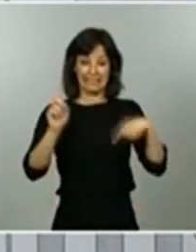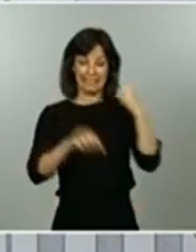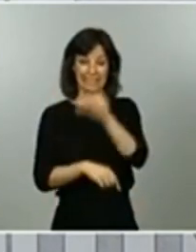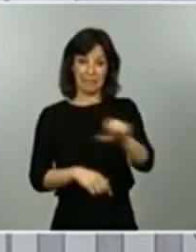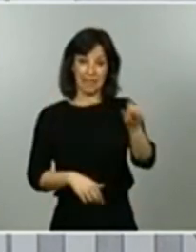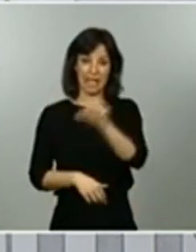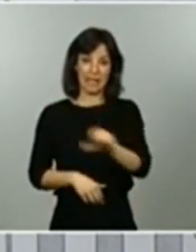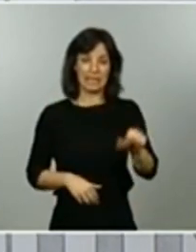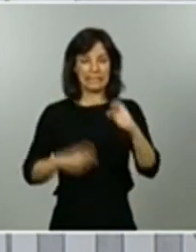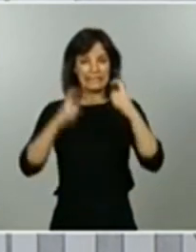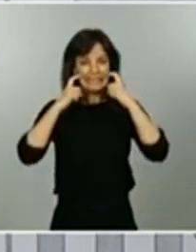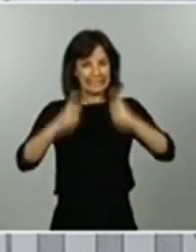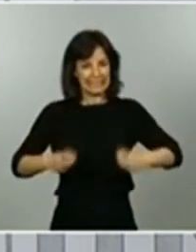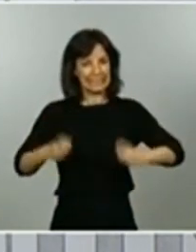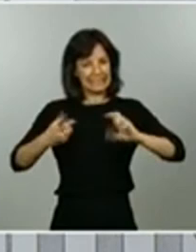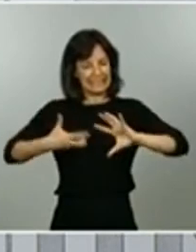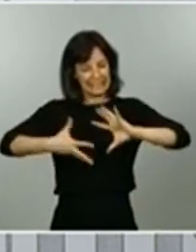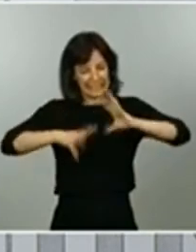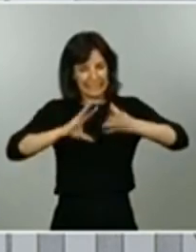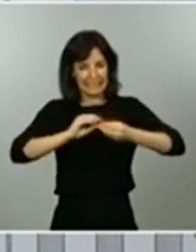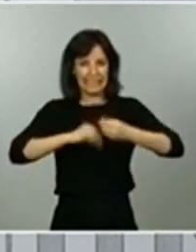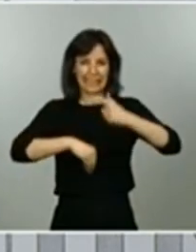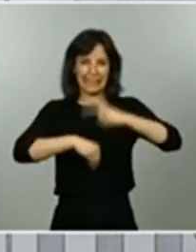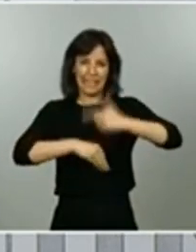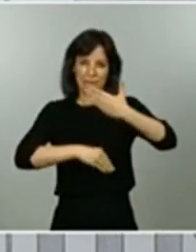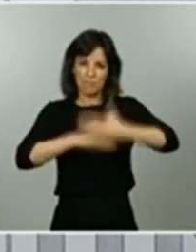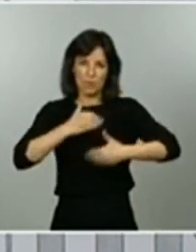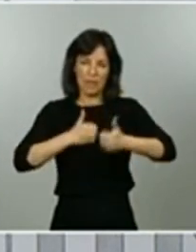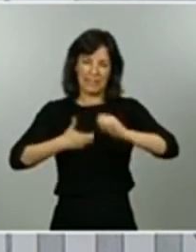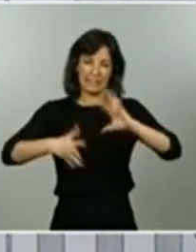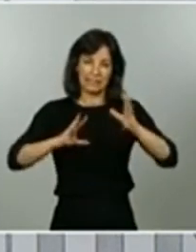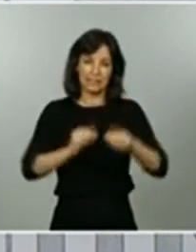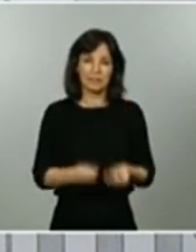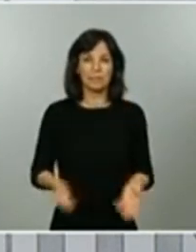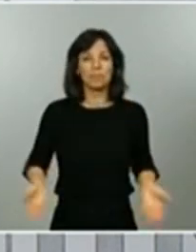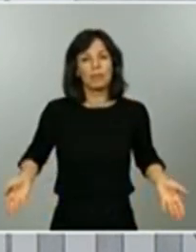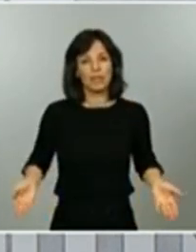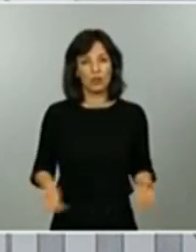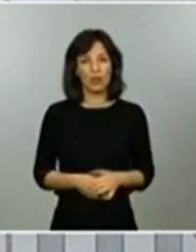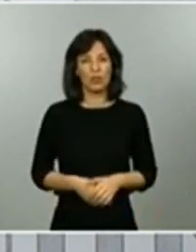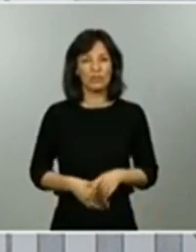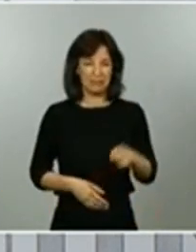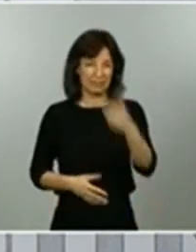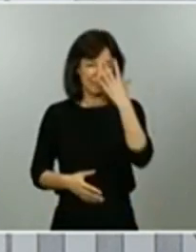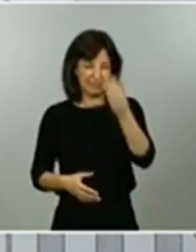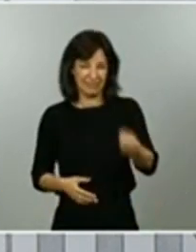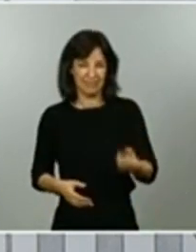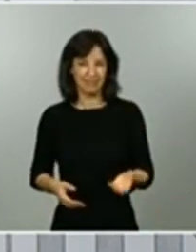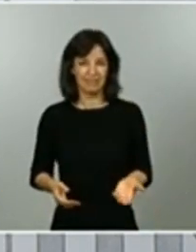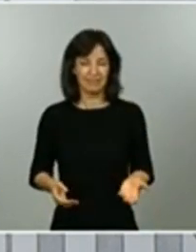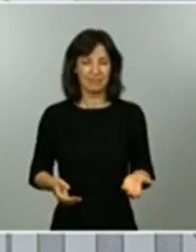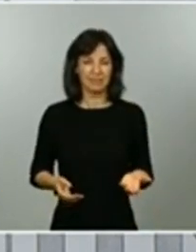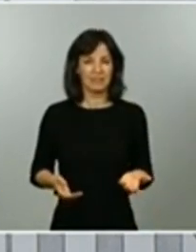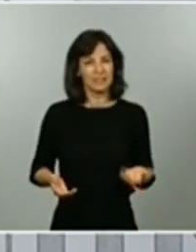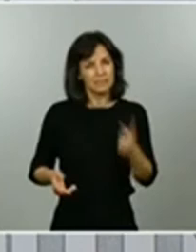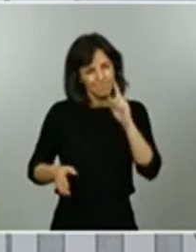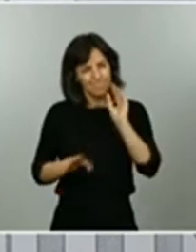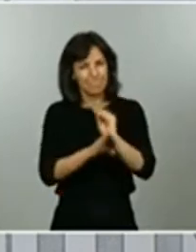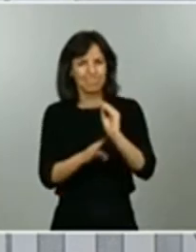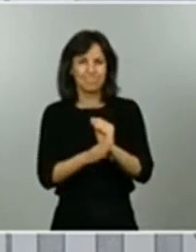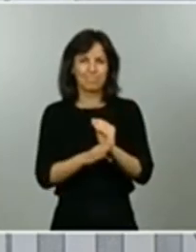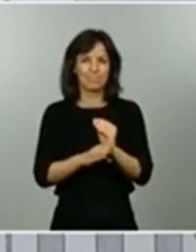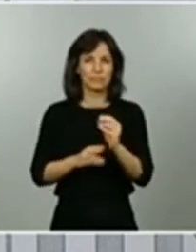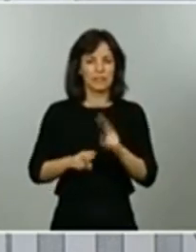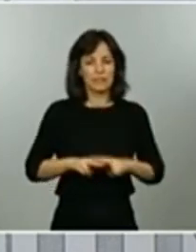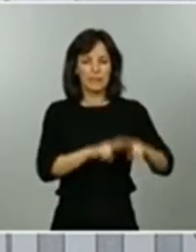ajustar al máximo los tiempos pero en fin háganse también cargo de que hay que actuar con prudencia y valorando las cosas con cautela